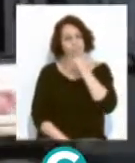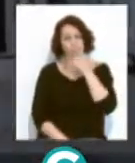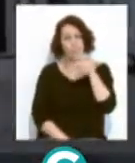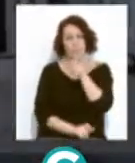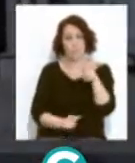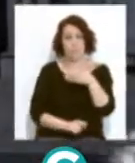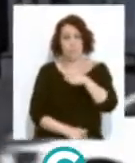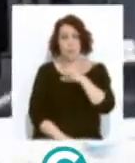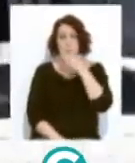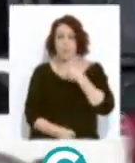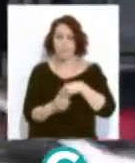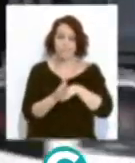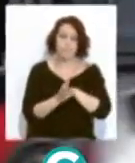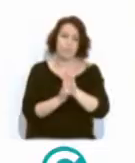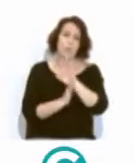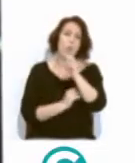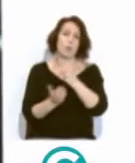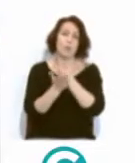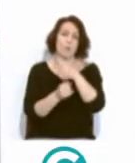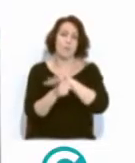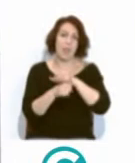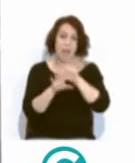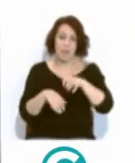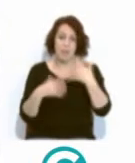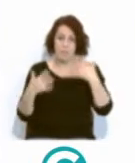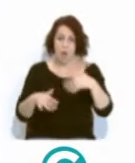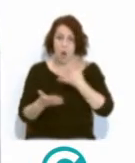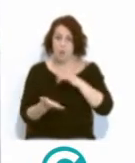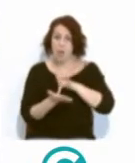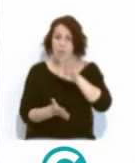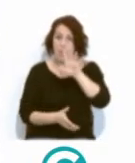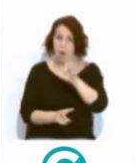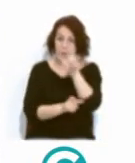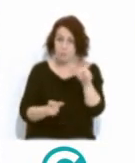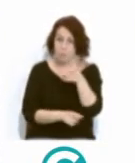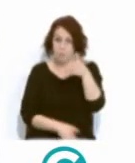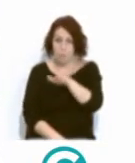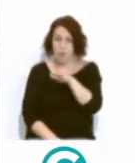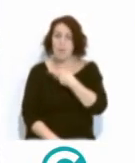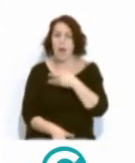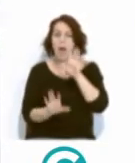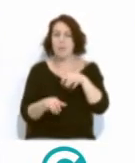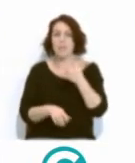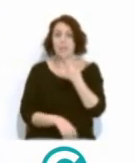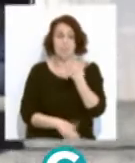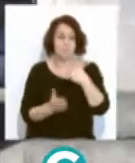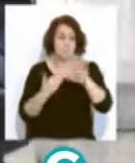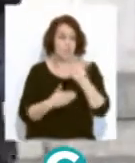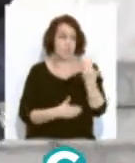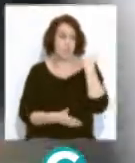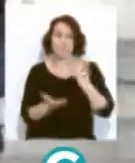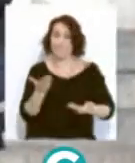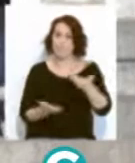fallecimientos que suben de nuevo en la provincia este miércoles son cinco las pérdidas que registra Cádiz, tres más que la